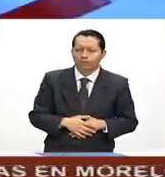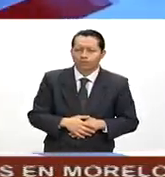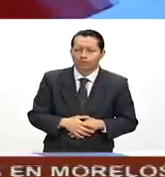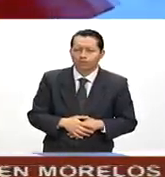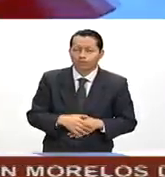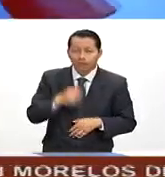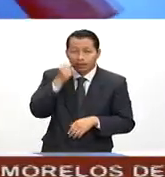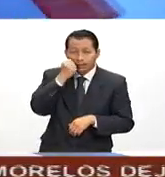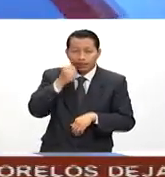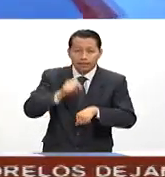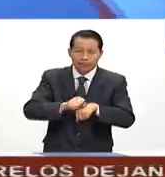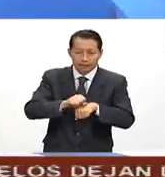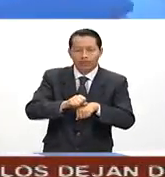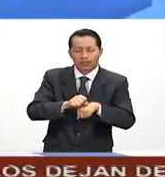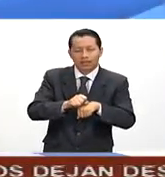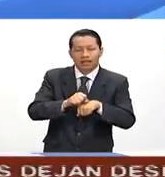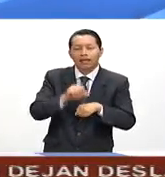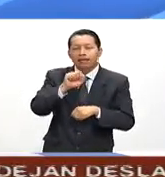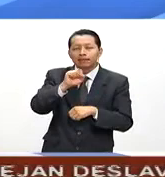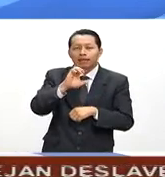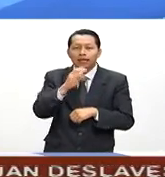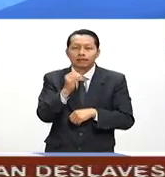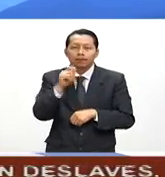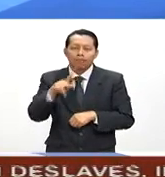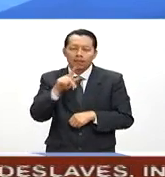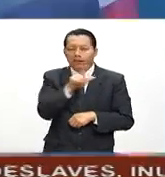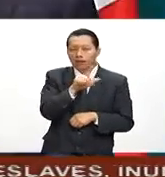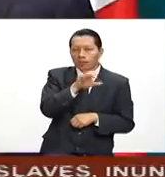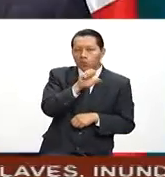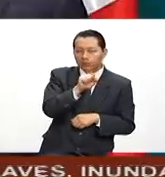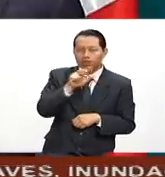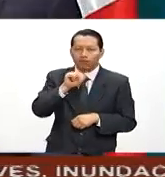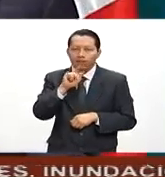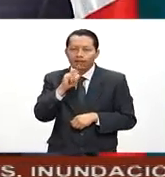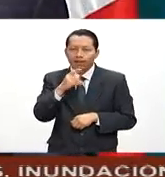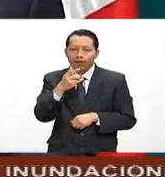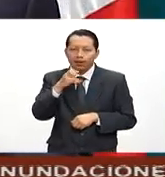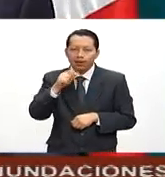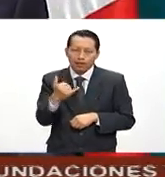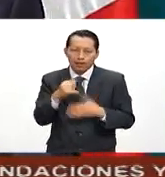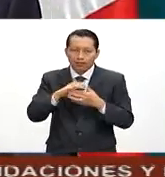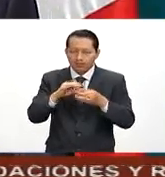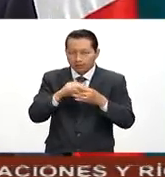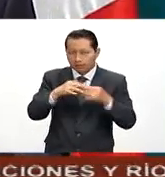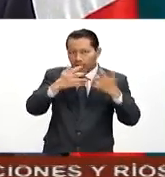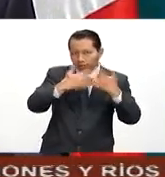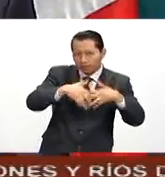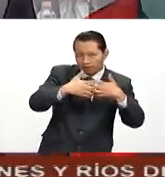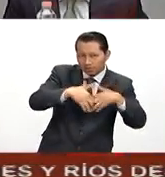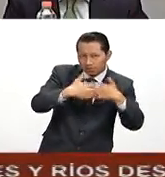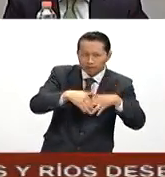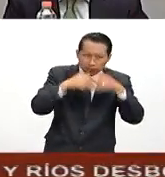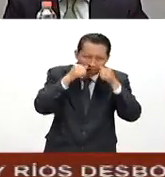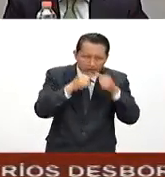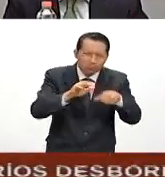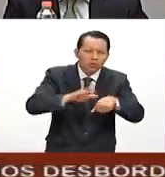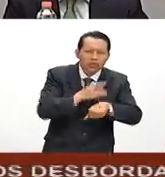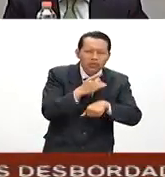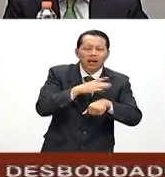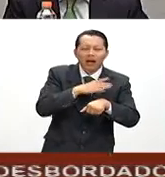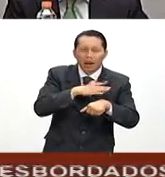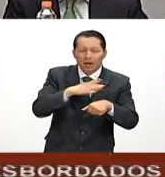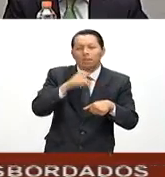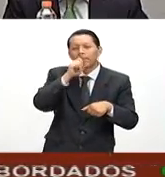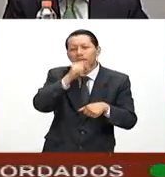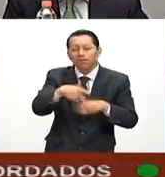El secretario de Hacienda, Luis Videgaray, aseguró que el gobierno federal atiende la inconformidad de los empresarios por los bloqueos y marchas de la CENTE.